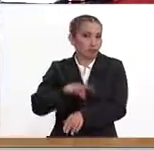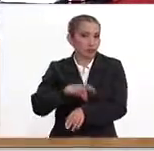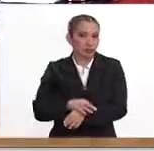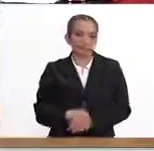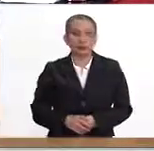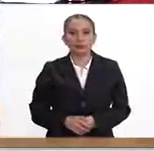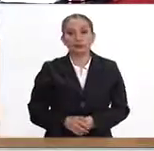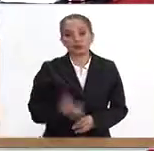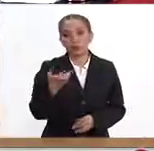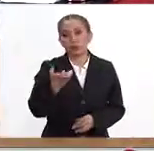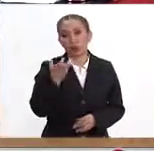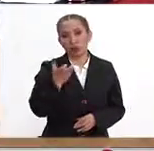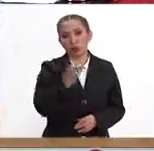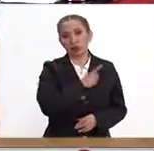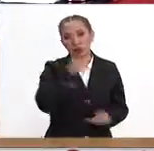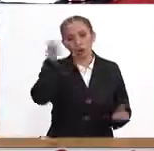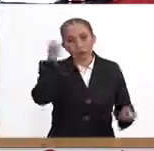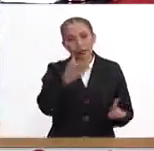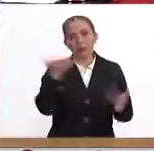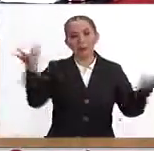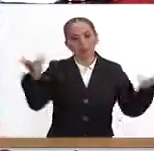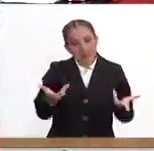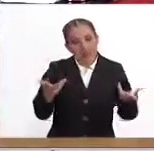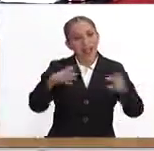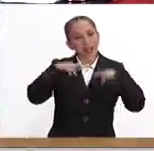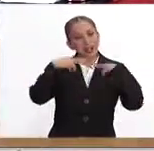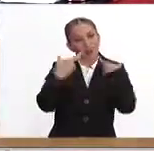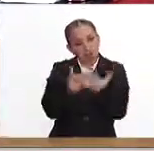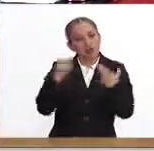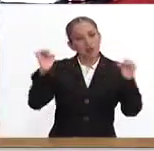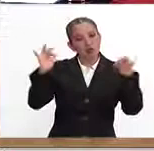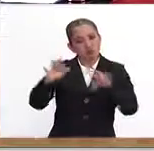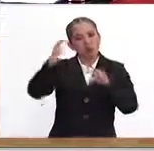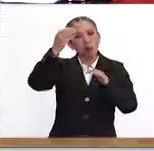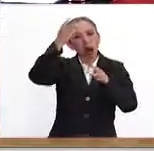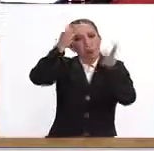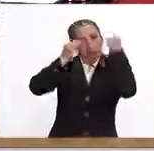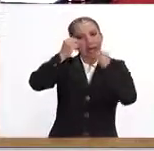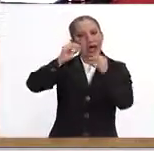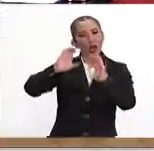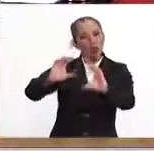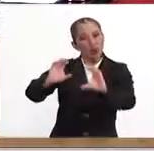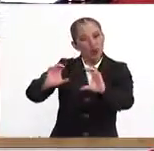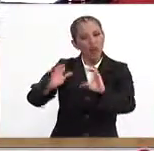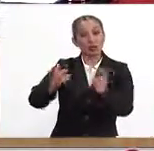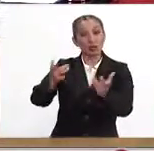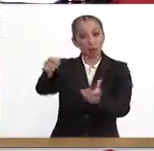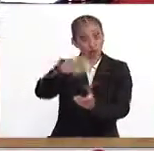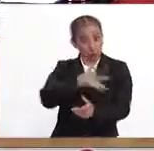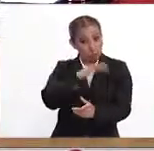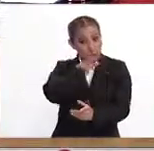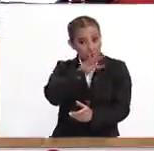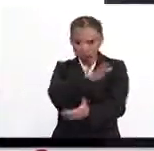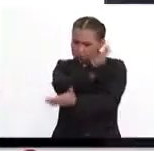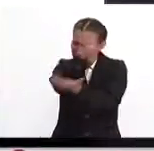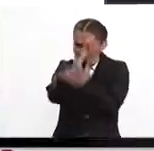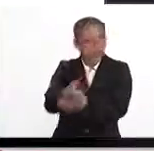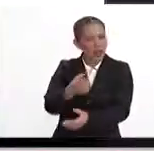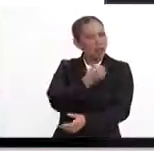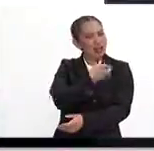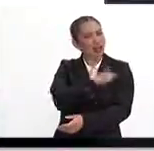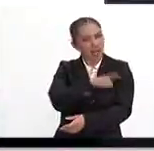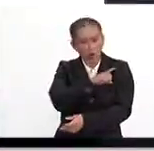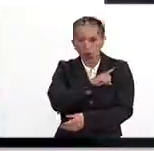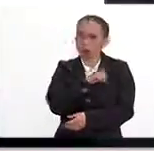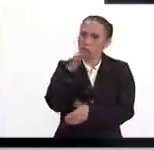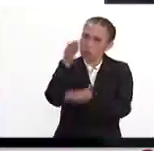de síntomas. Por eso tenemos este objetivo de crear esta cultura de la prevención. Claro, que es básica. Si te sientes mal, ve, atiéndete a